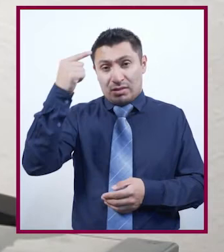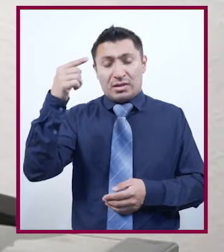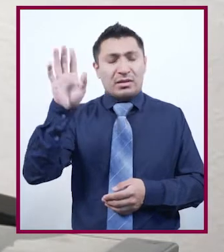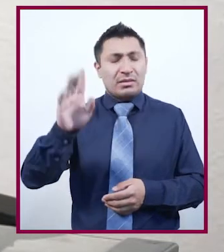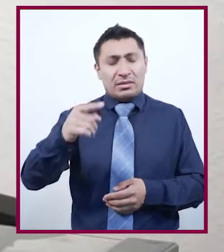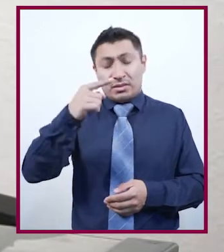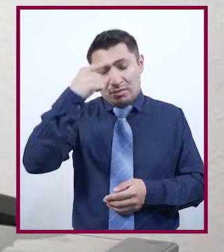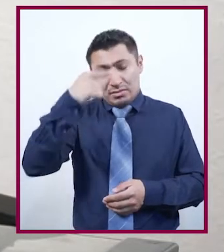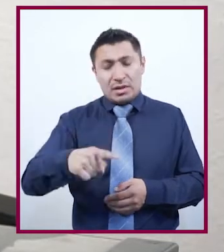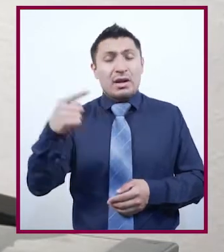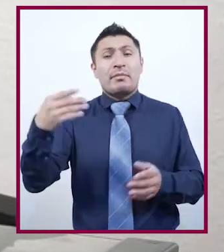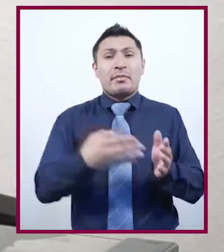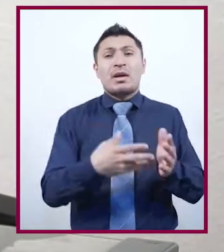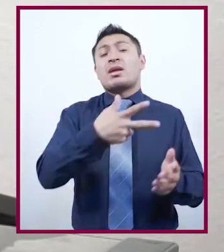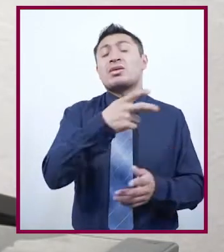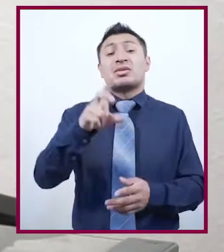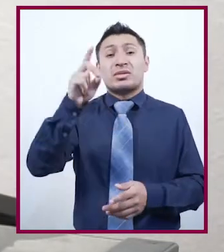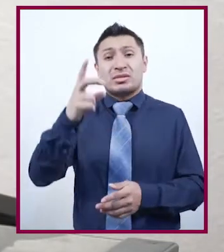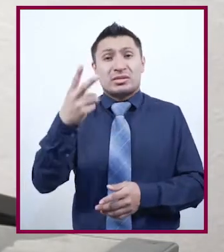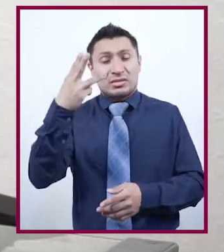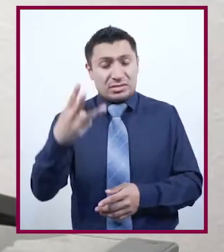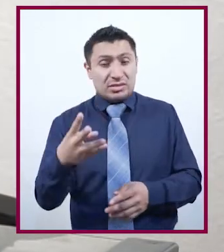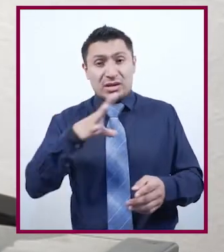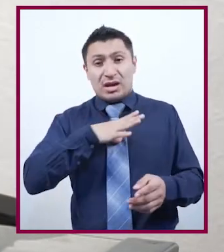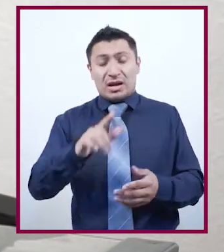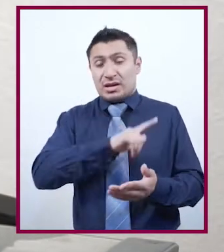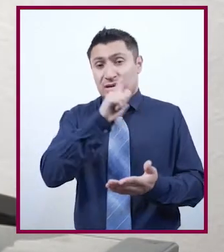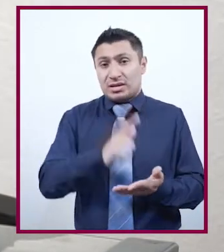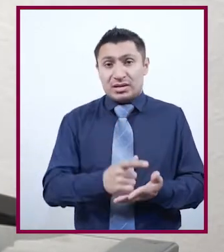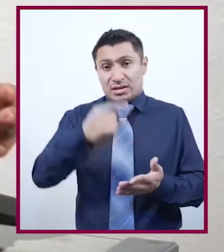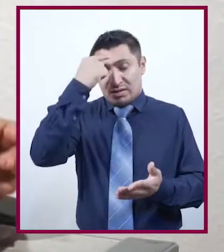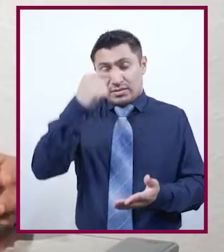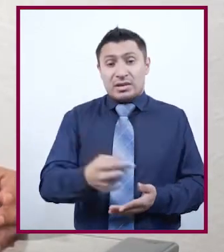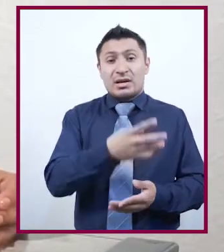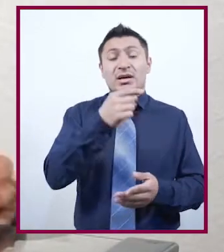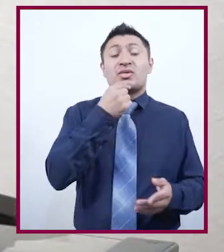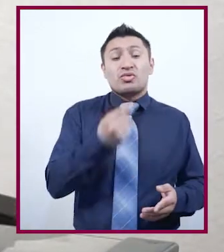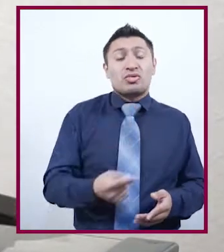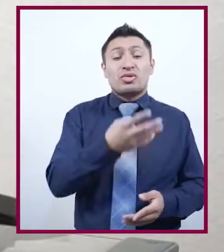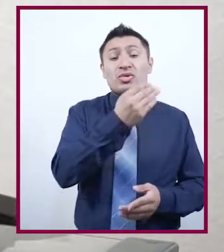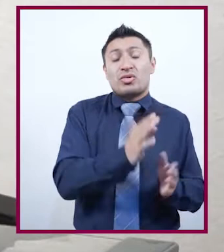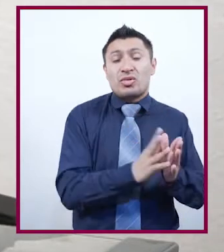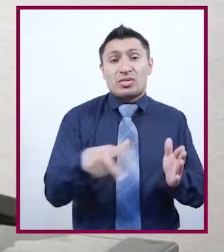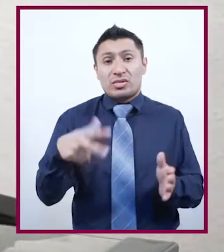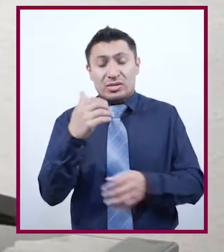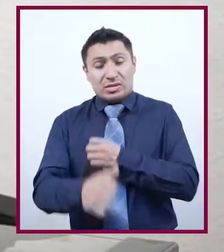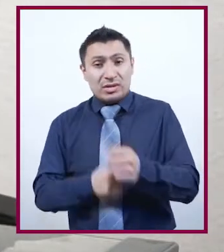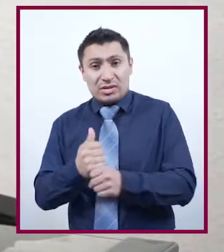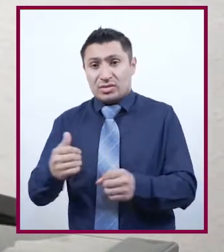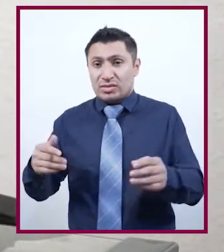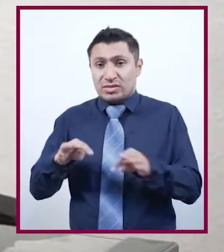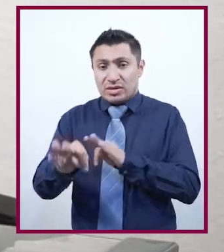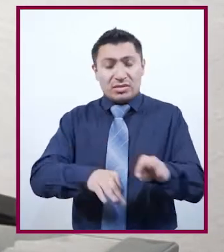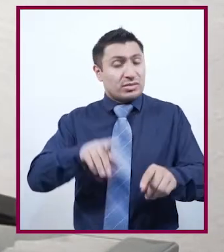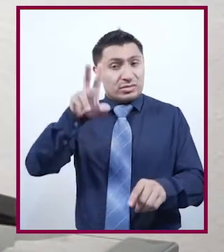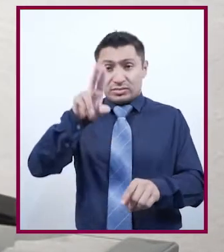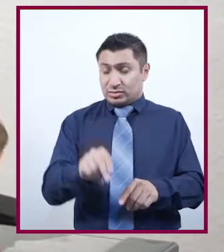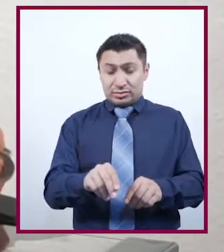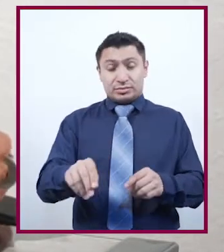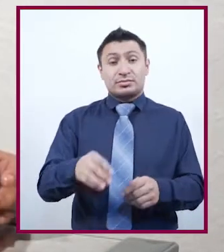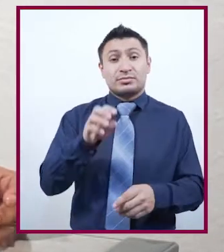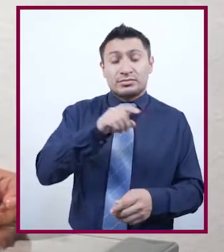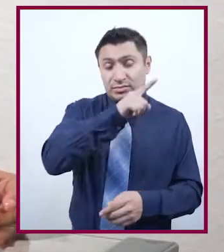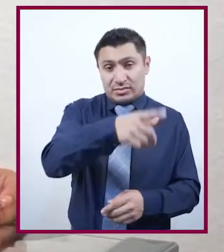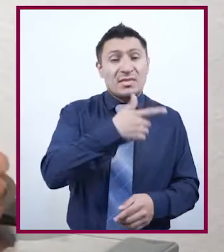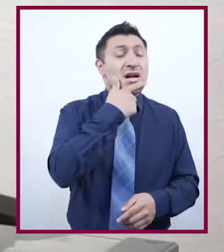1833 aparece en el mundo una ley que restringe el trabajo para los niños de 9 a 13 años, la noción de adolescencia que